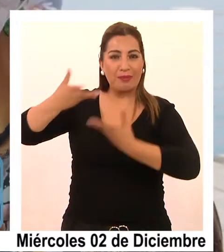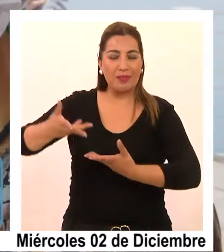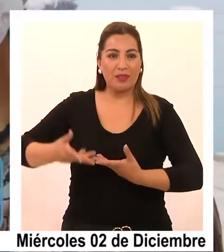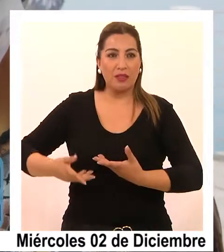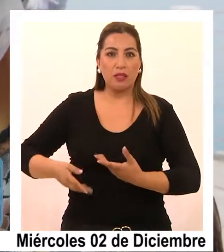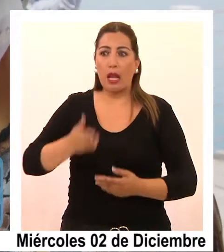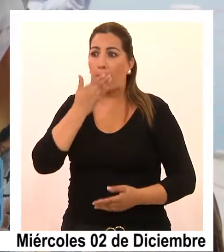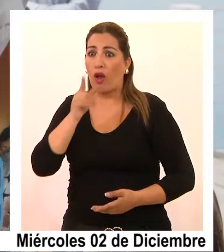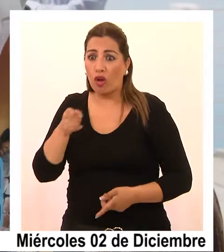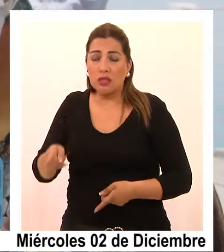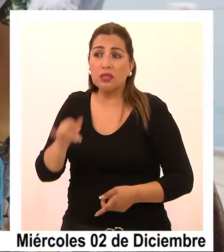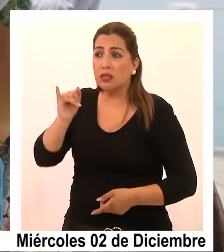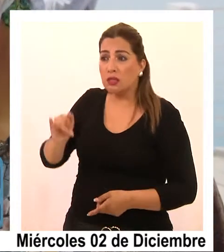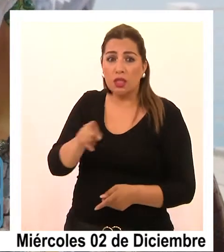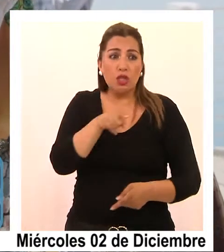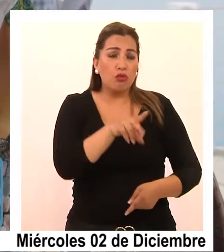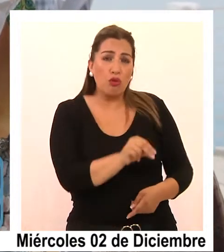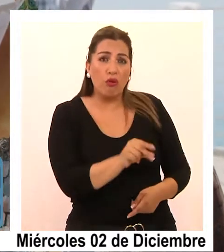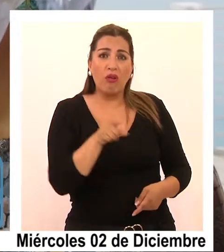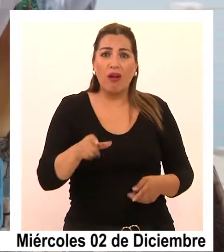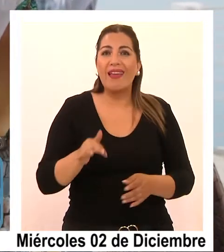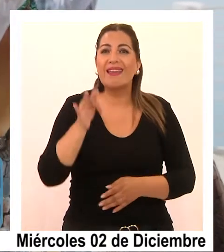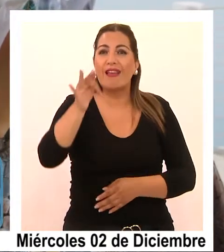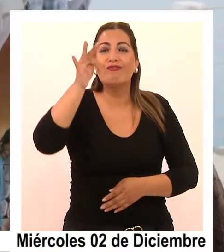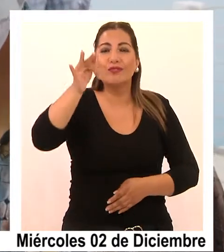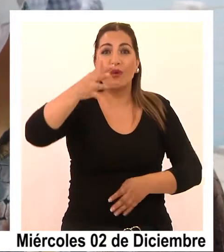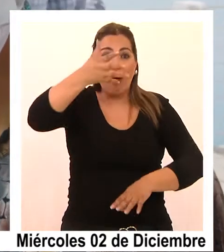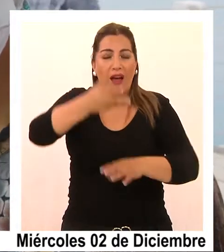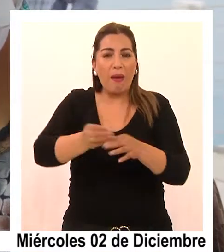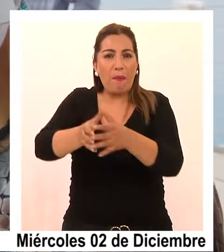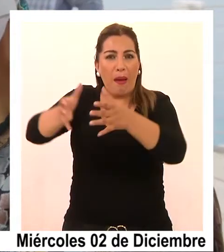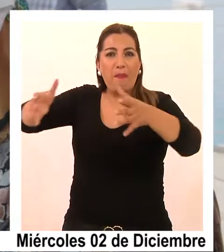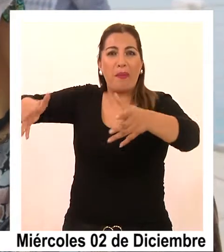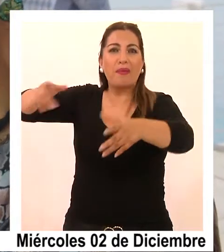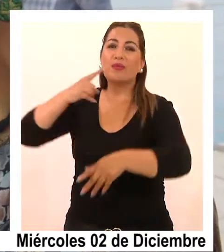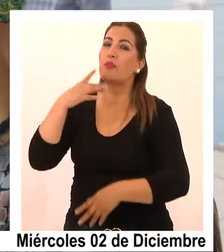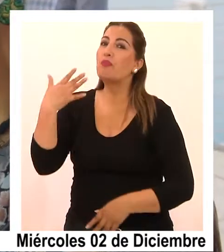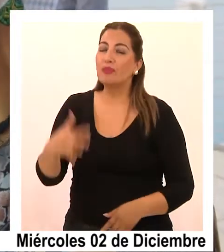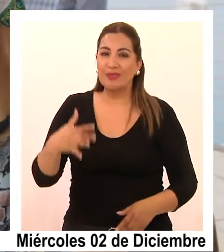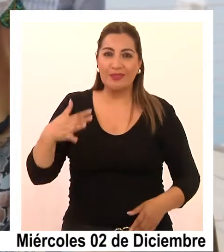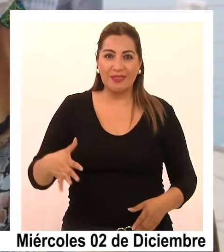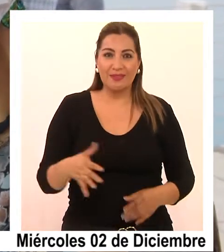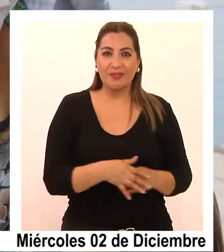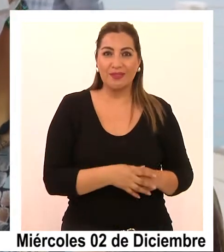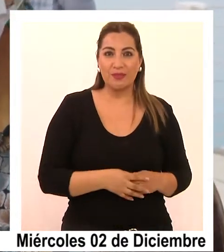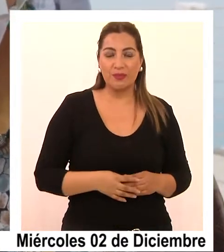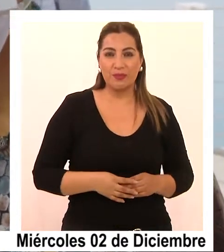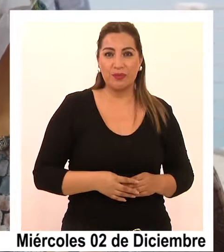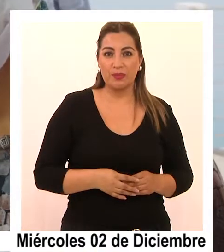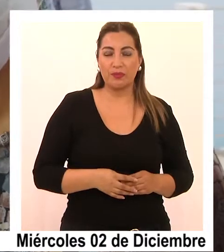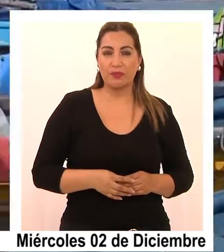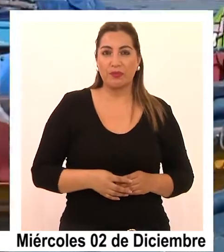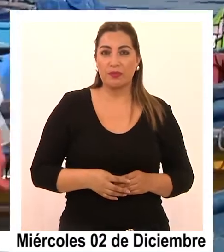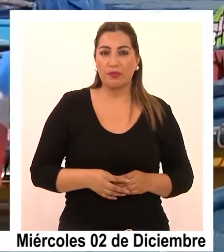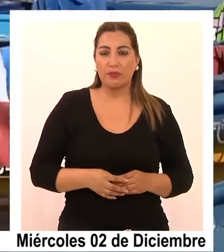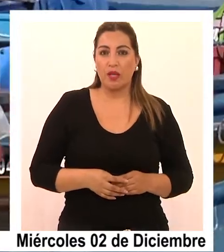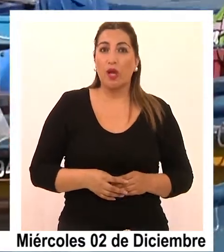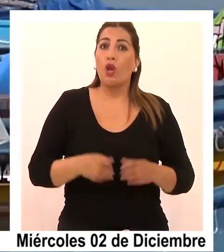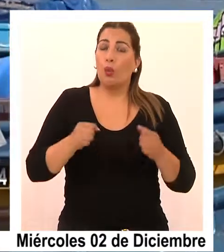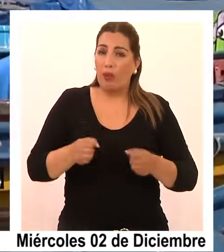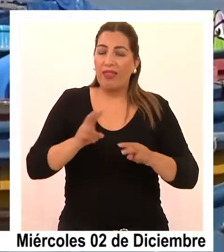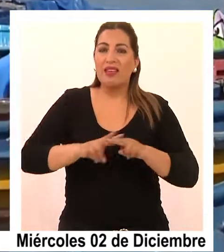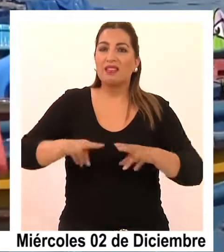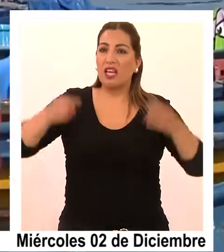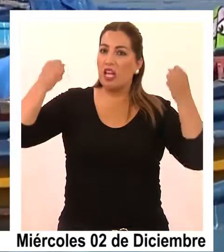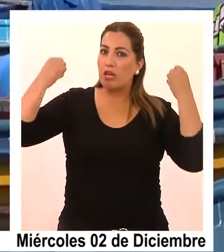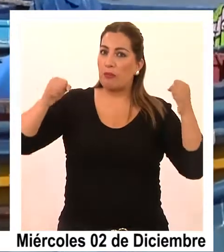más viables a largo plazo, cuáles son los que traen mayor valor, cuáles son los que son prácticas